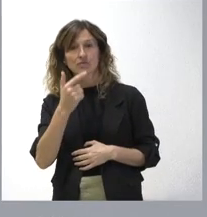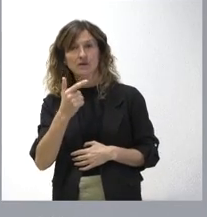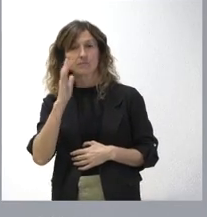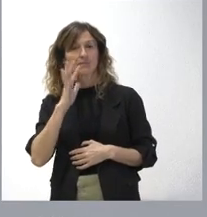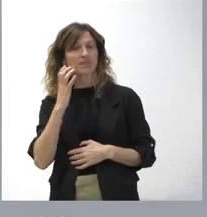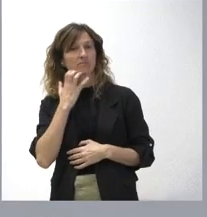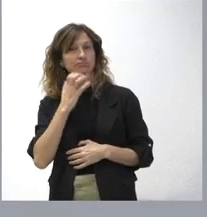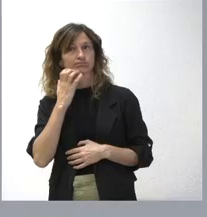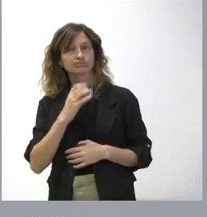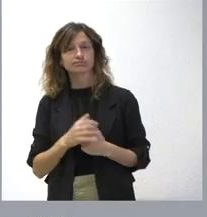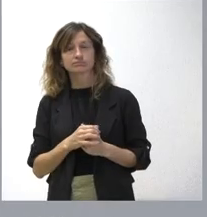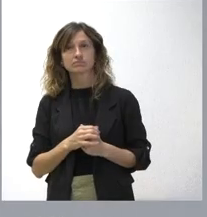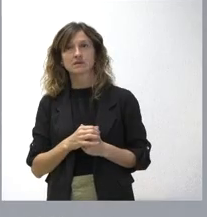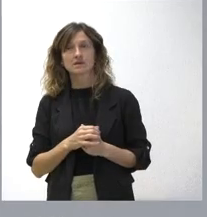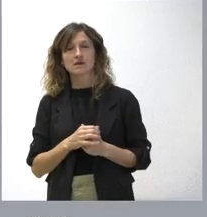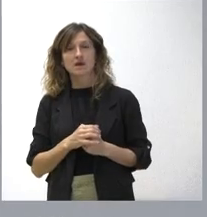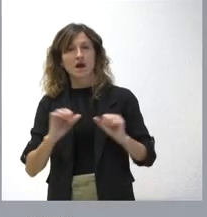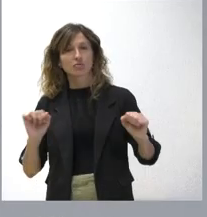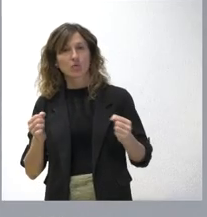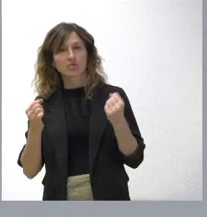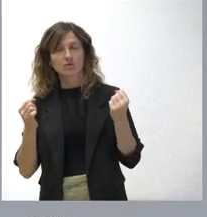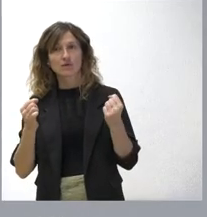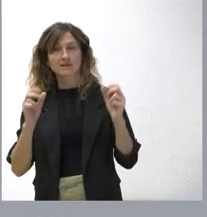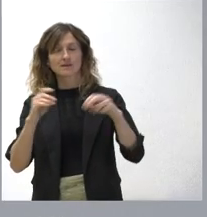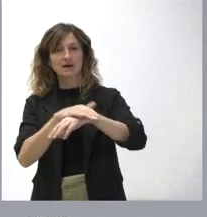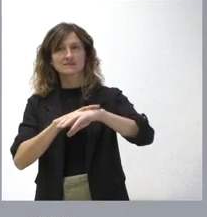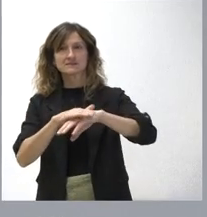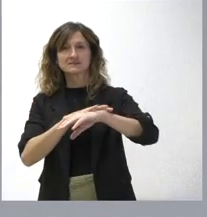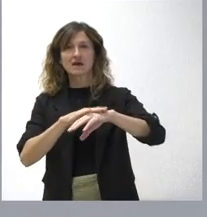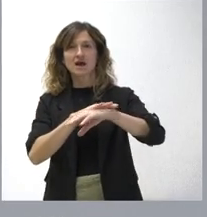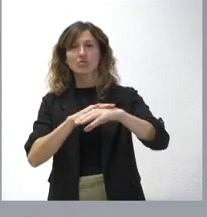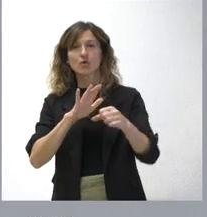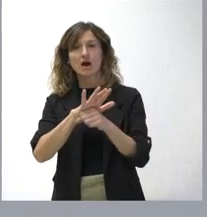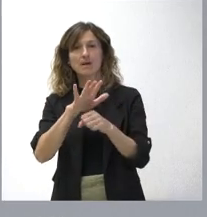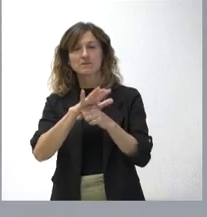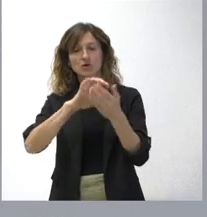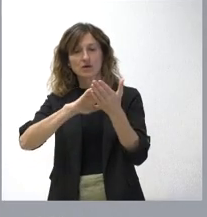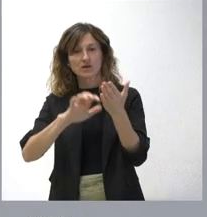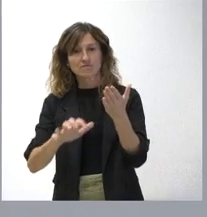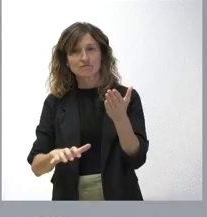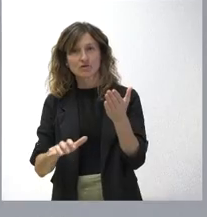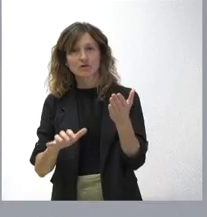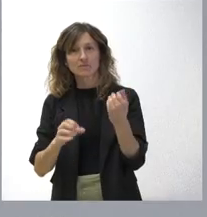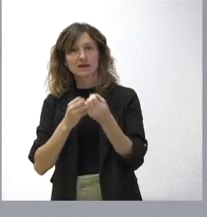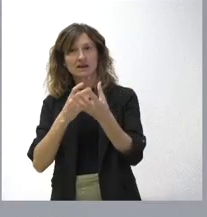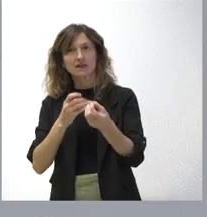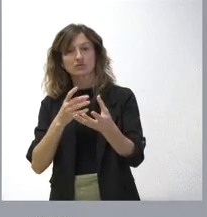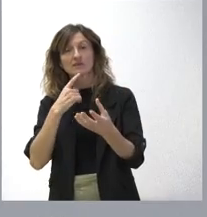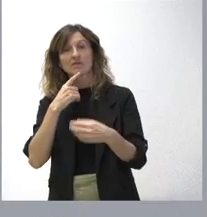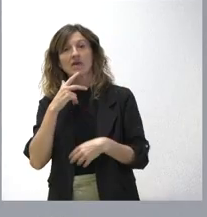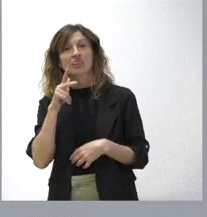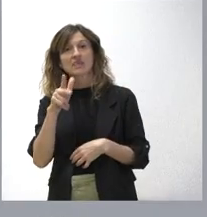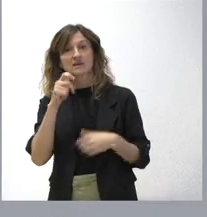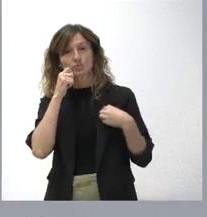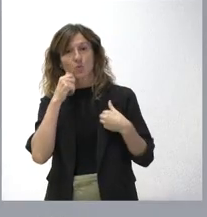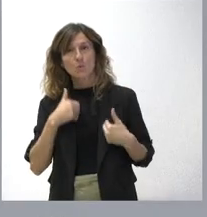determinadas actuaciones del Estado en el ámbito del informe de determinados relatores que hablan de derechos humanos